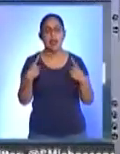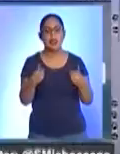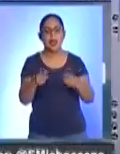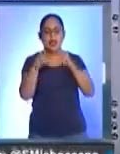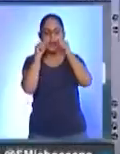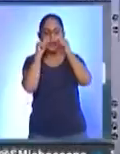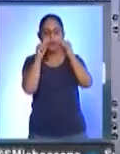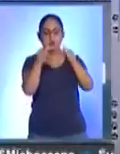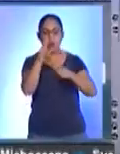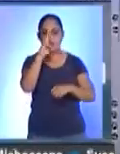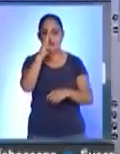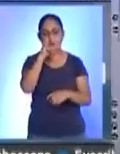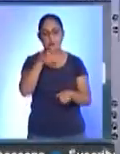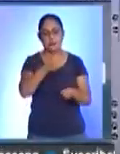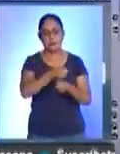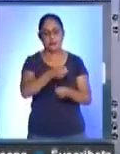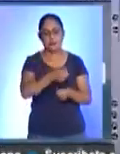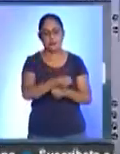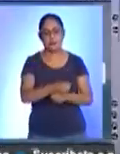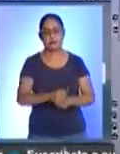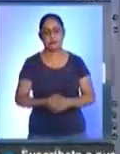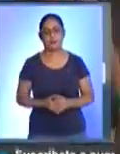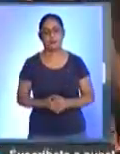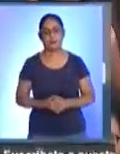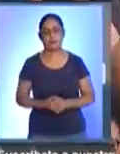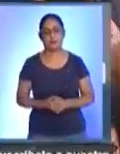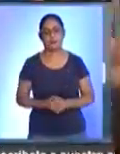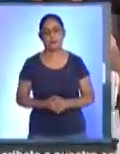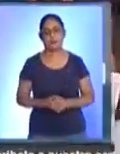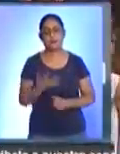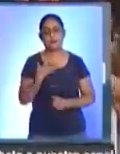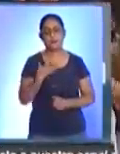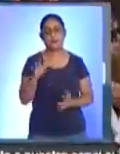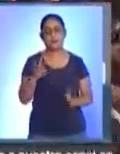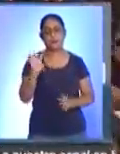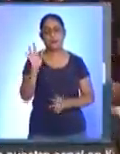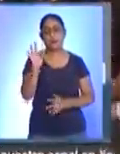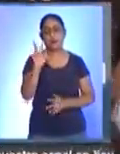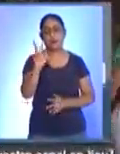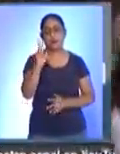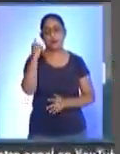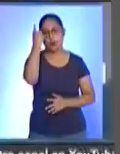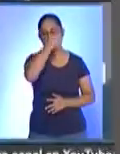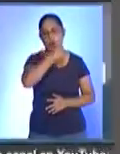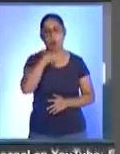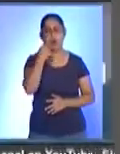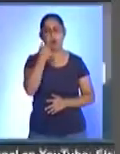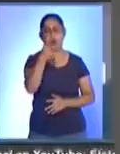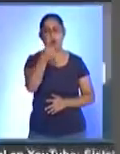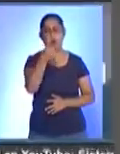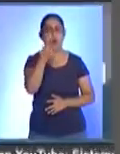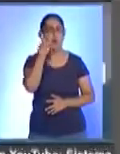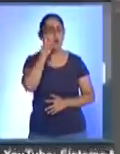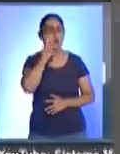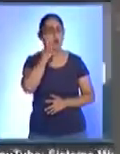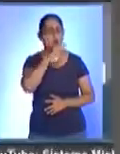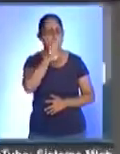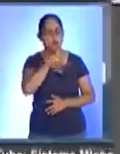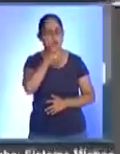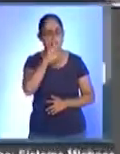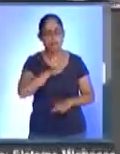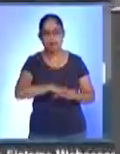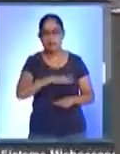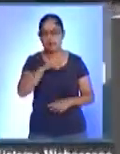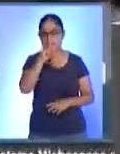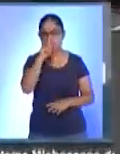víctimas de la violencia de género. En solo 48 horas, seis mujeres perdieron la vida de manera violenta en